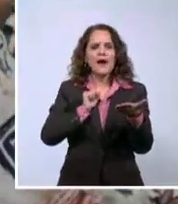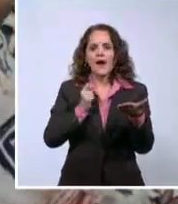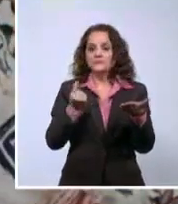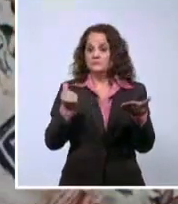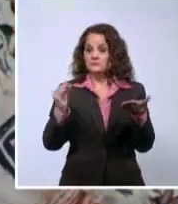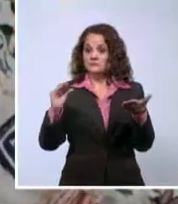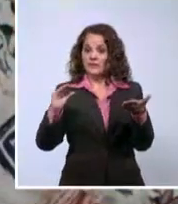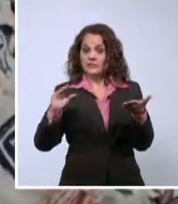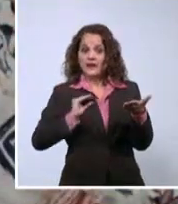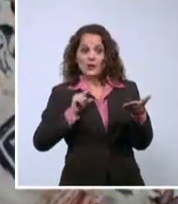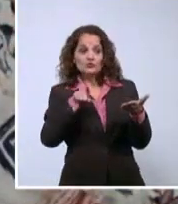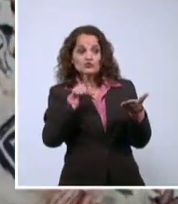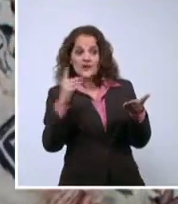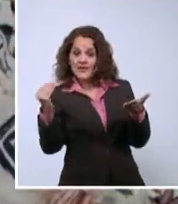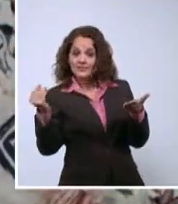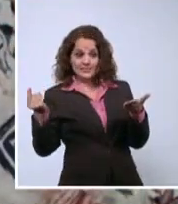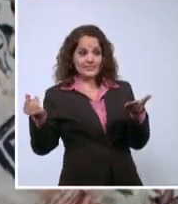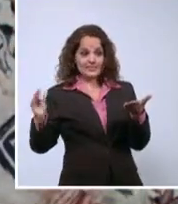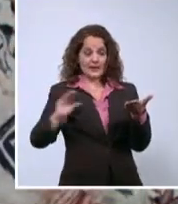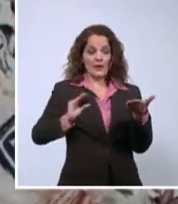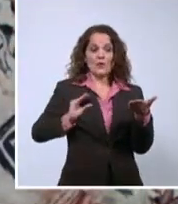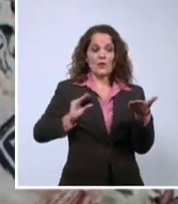¿Tú quieres ganarte dinero?